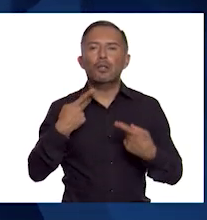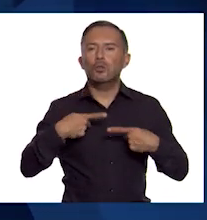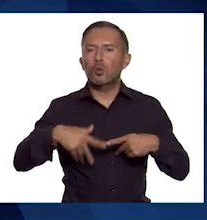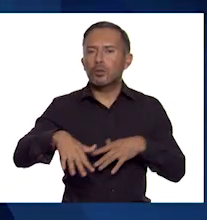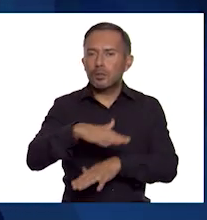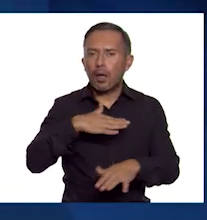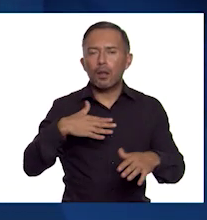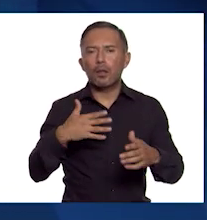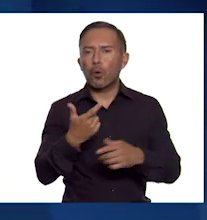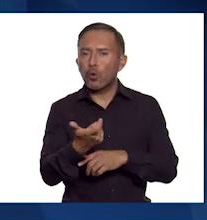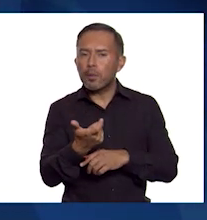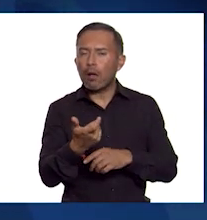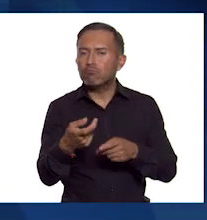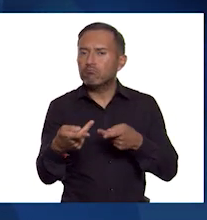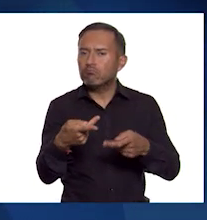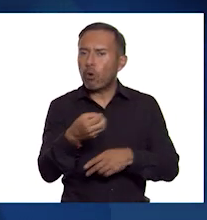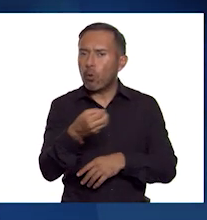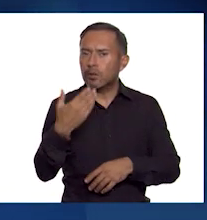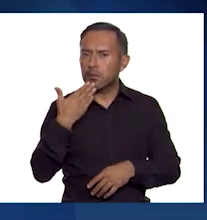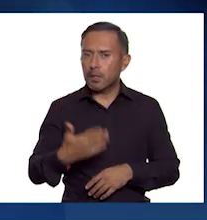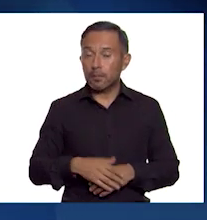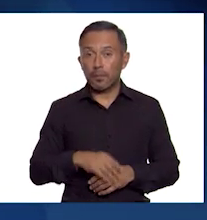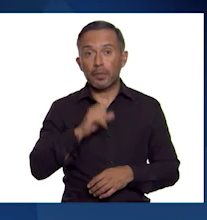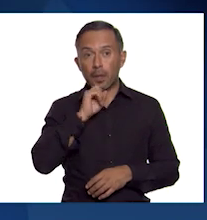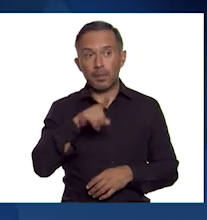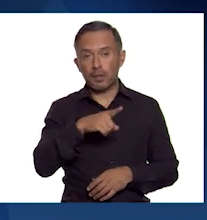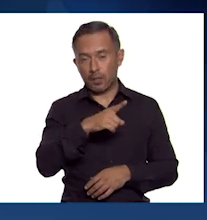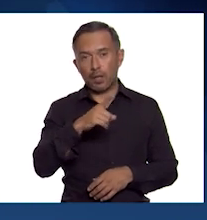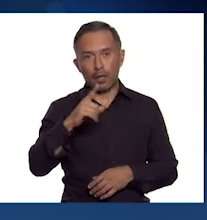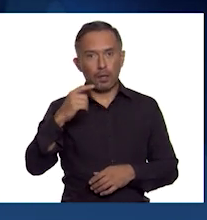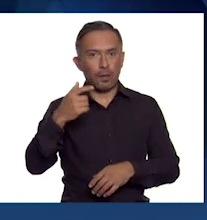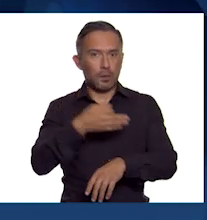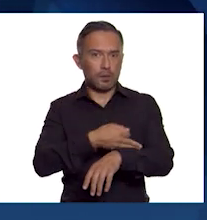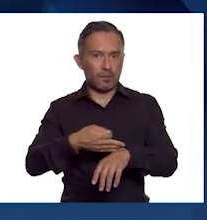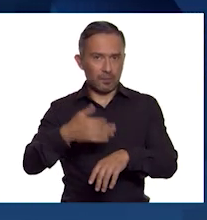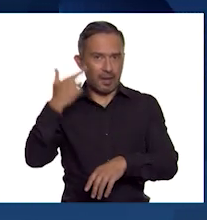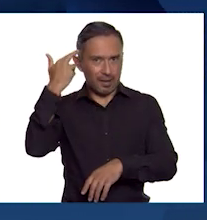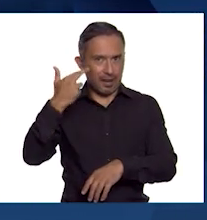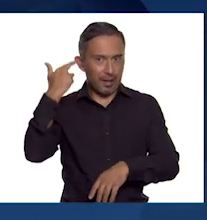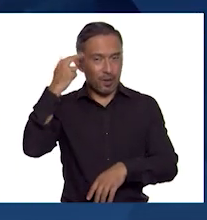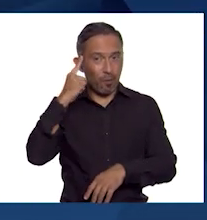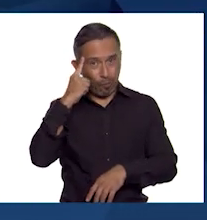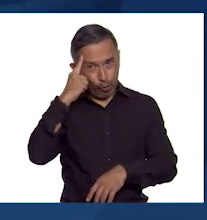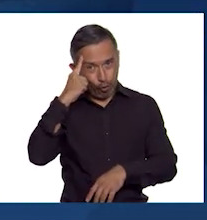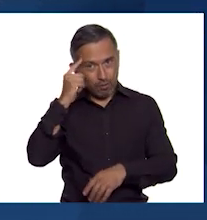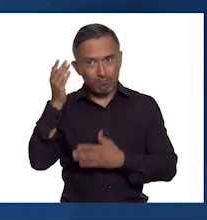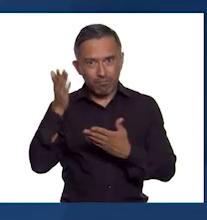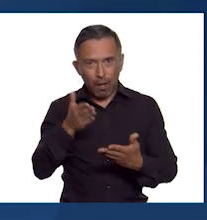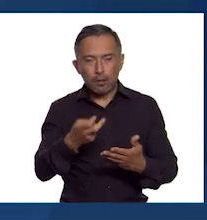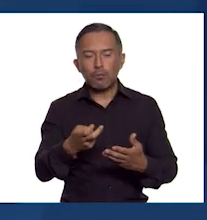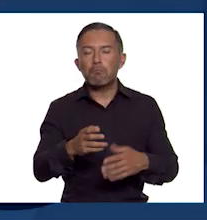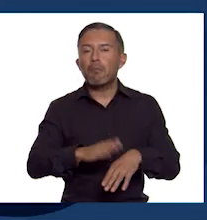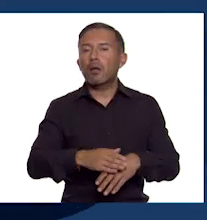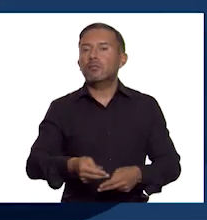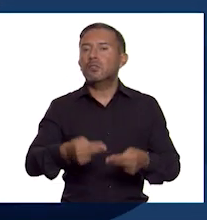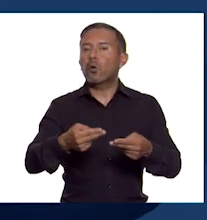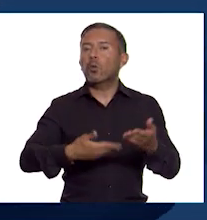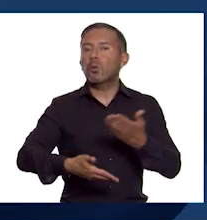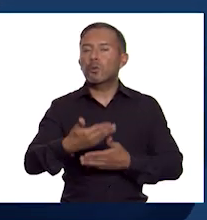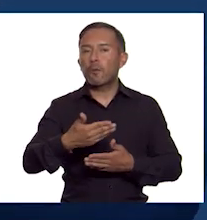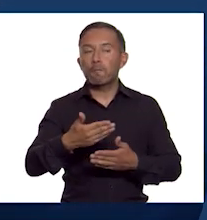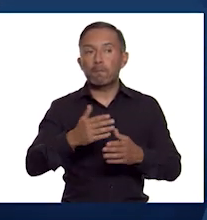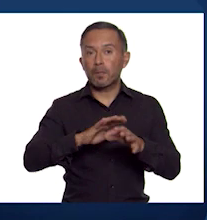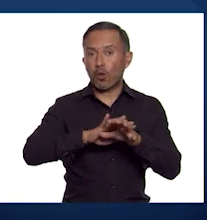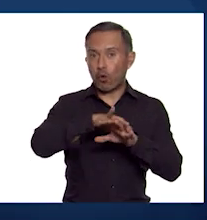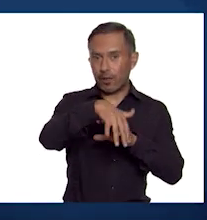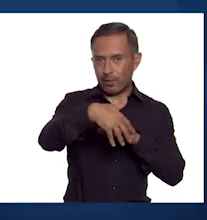Además, con la llegada de los emperadores de origen mongol, se dio una importante actividad comercial entre Oriente